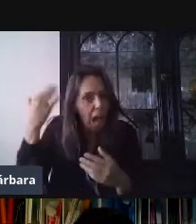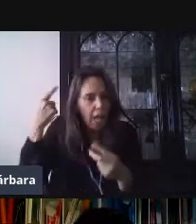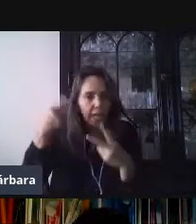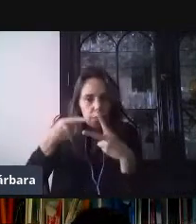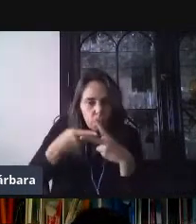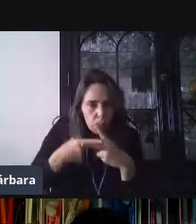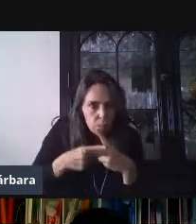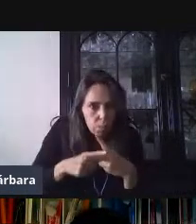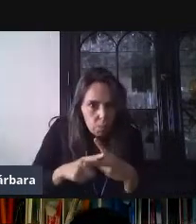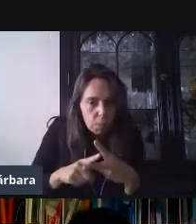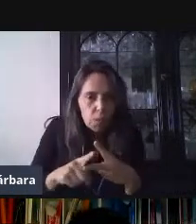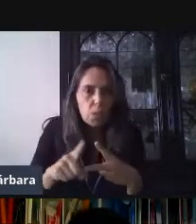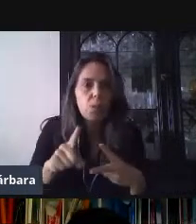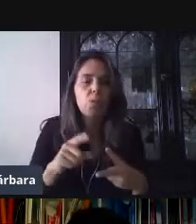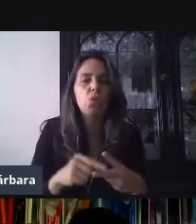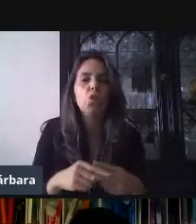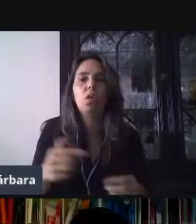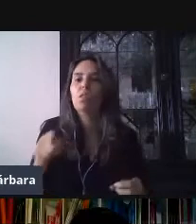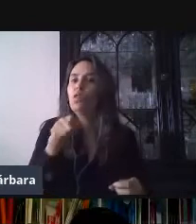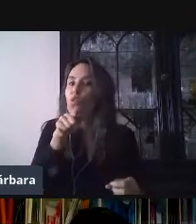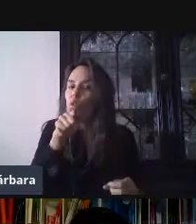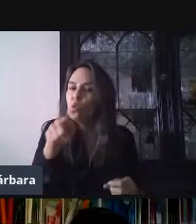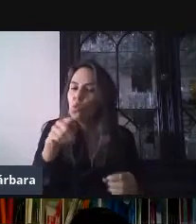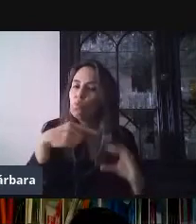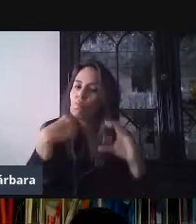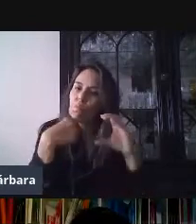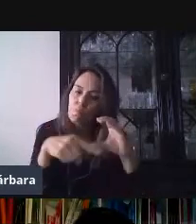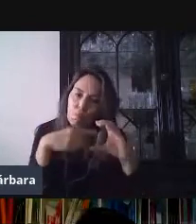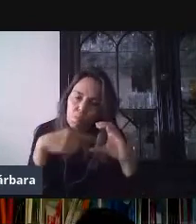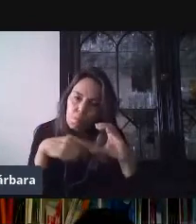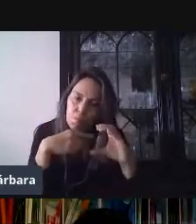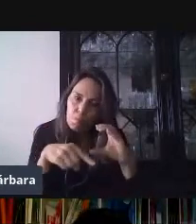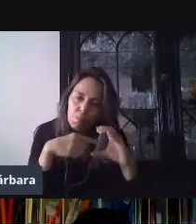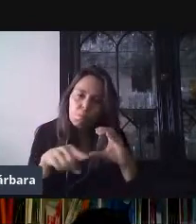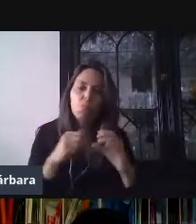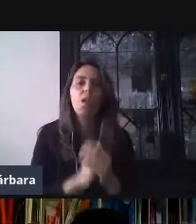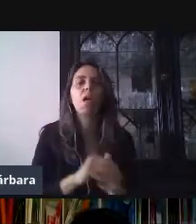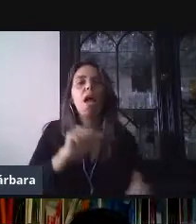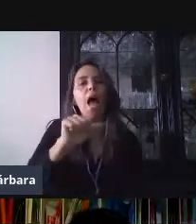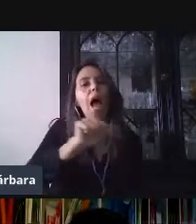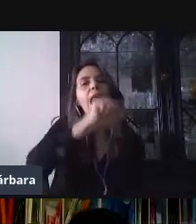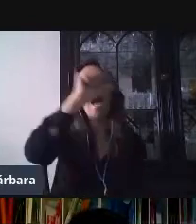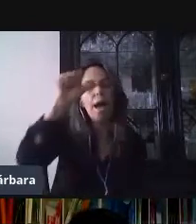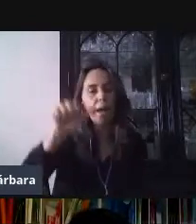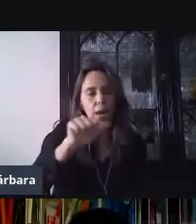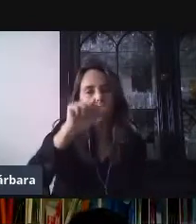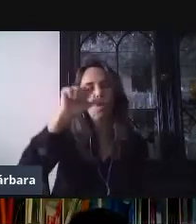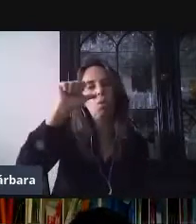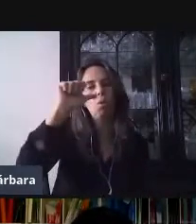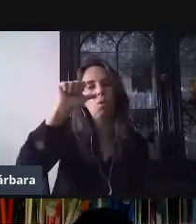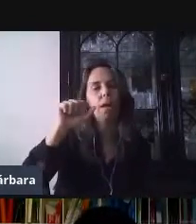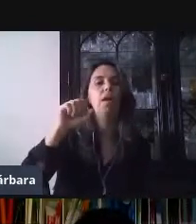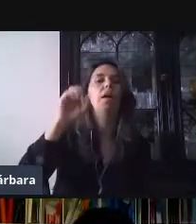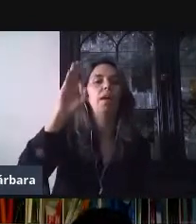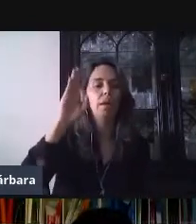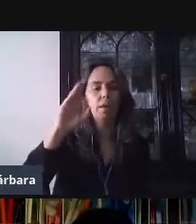iniciemos sesión con nuestra cuenta institucional, que en este caso es arroba afcm.google